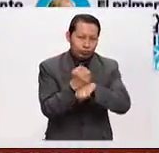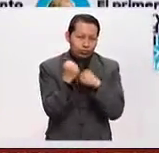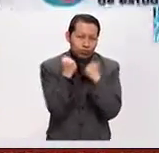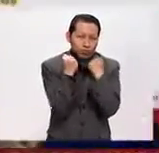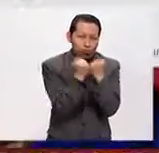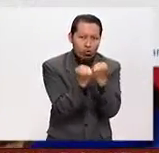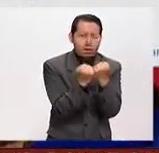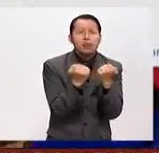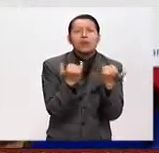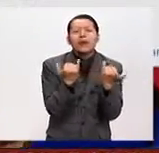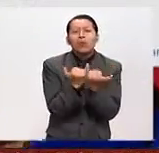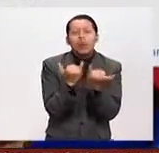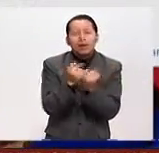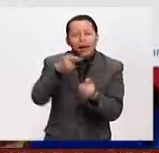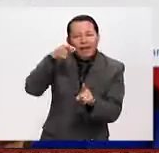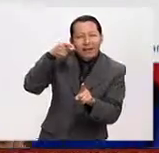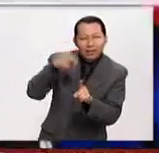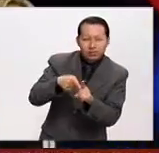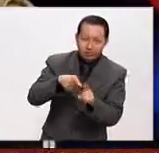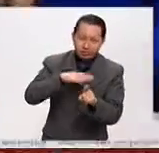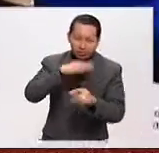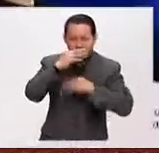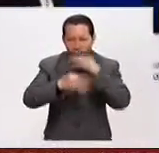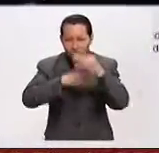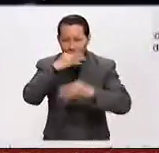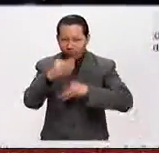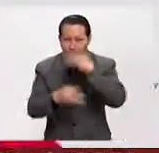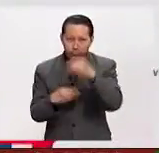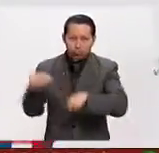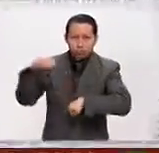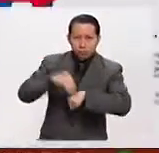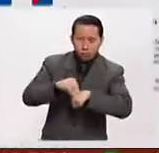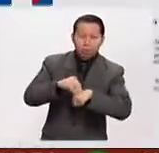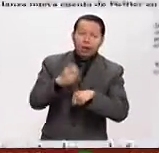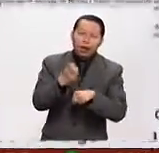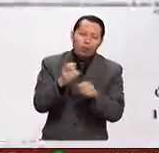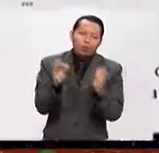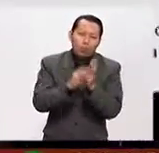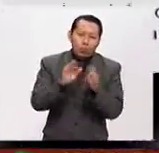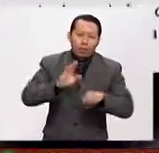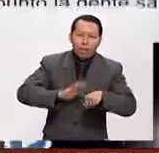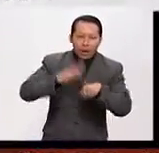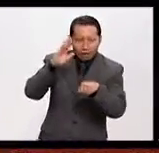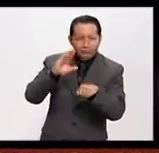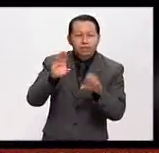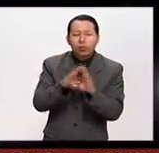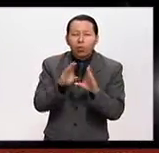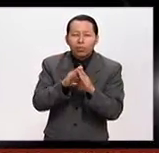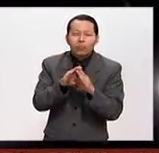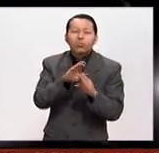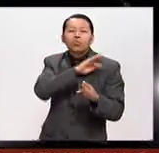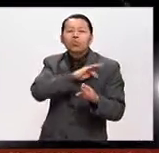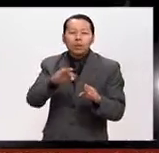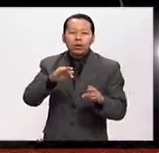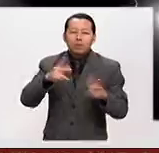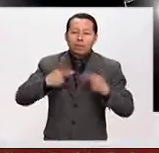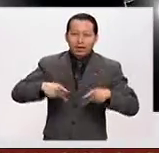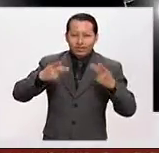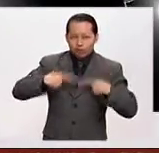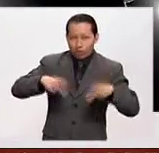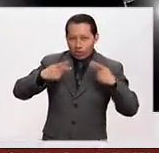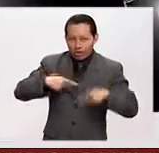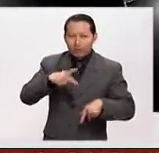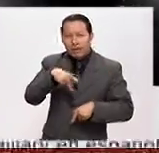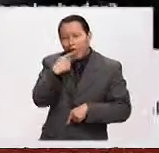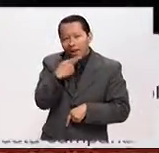acción es parte fundamental dentro de la campaña y significa un punto más en la lista por acercarse a los votantes hispanos que sin